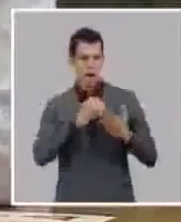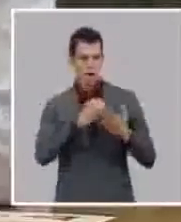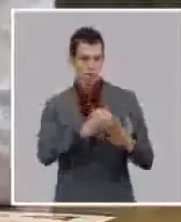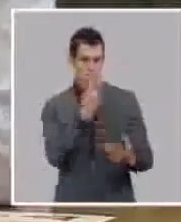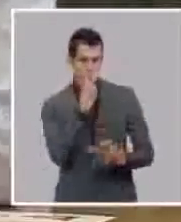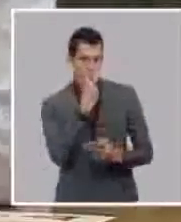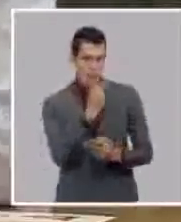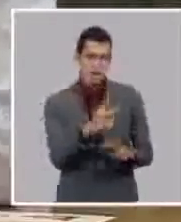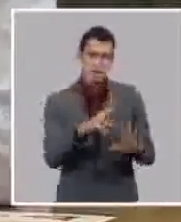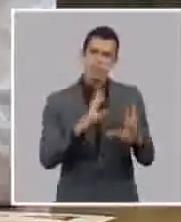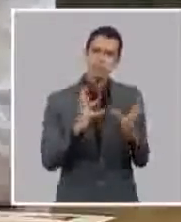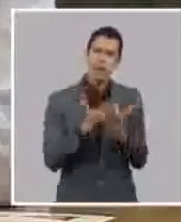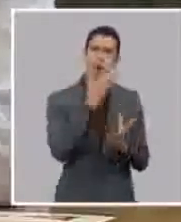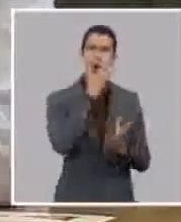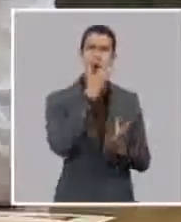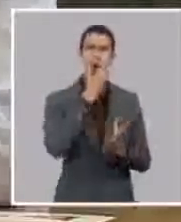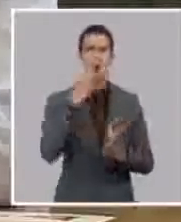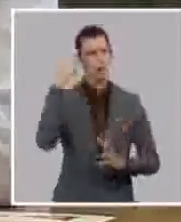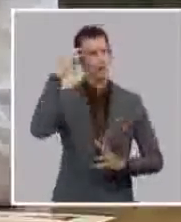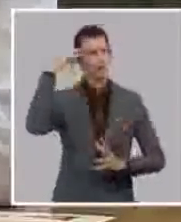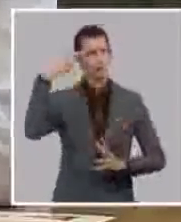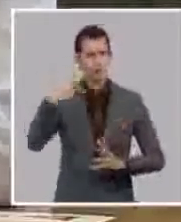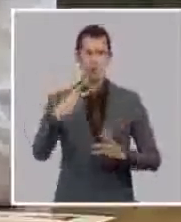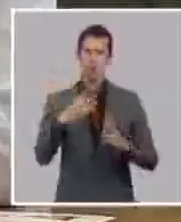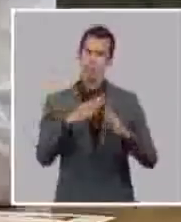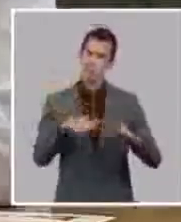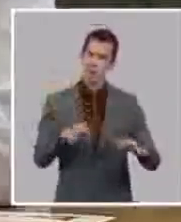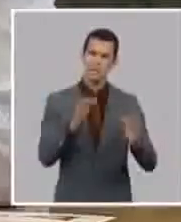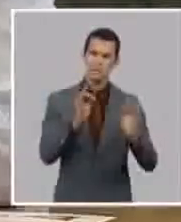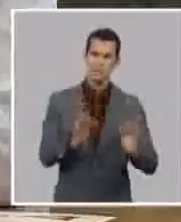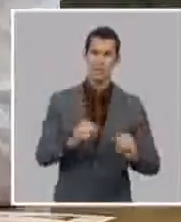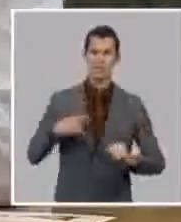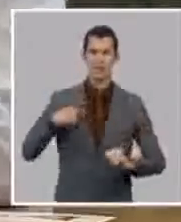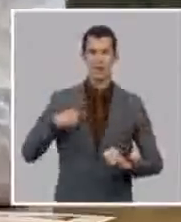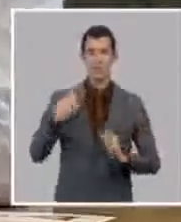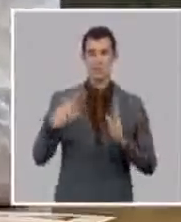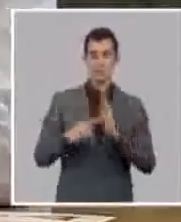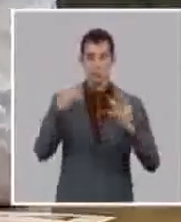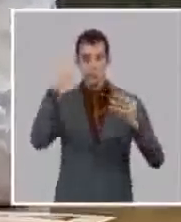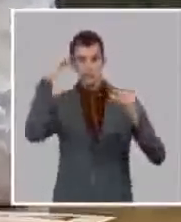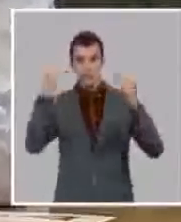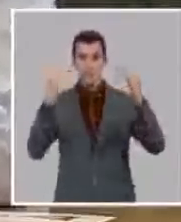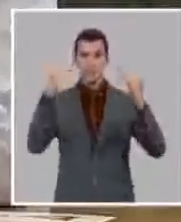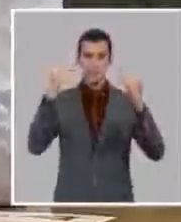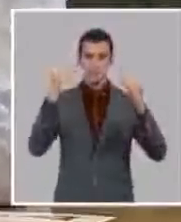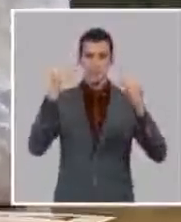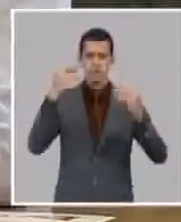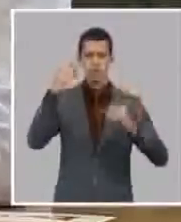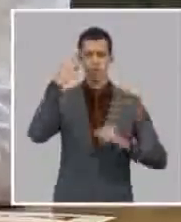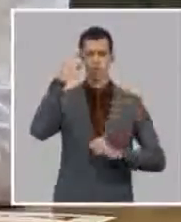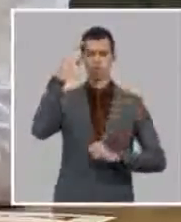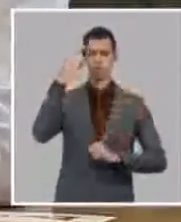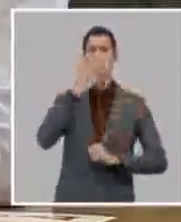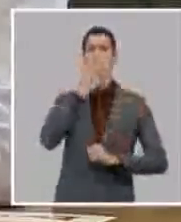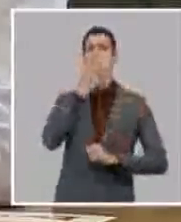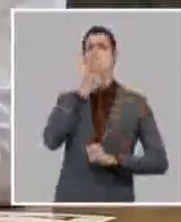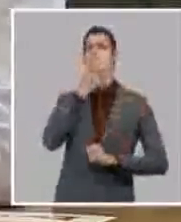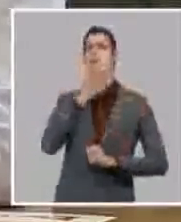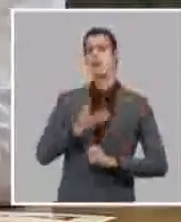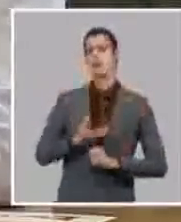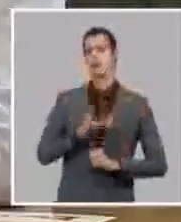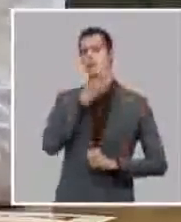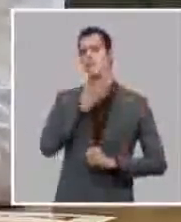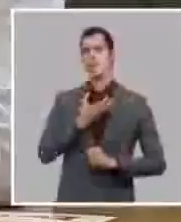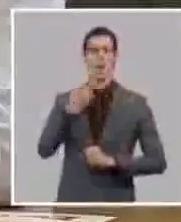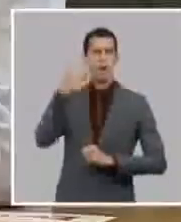y yo me remito al comandante jefe a su pensamiento a programas sociales que él potenció